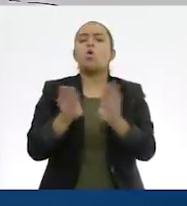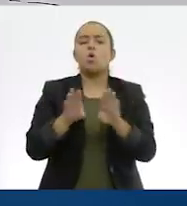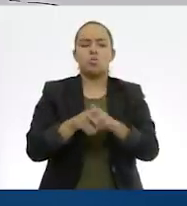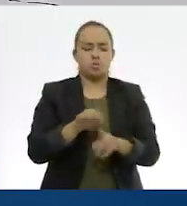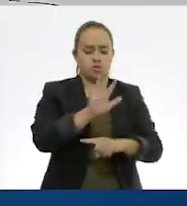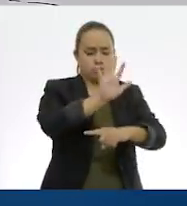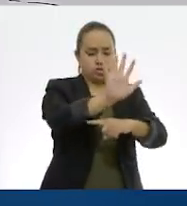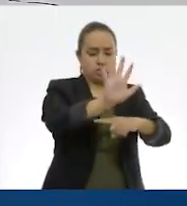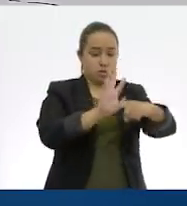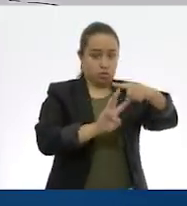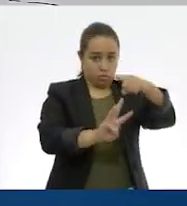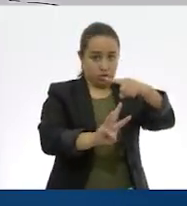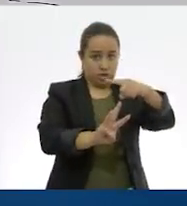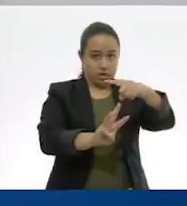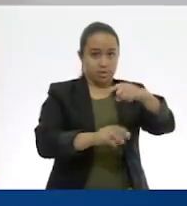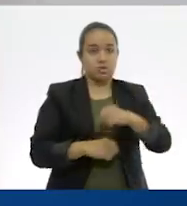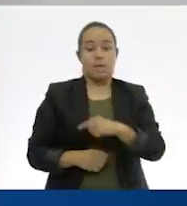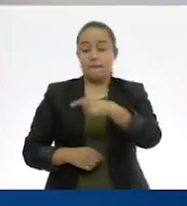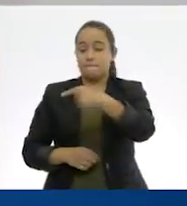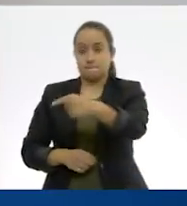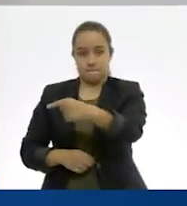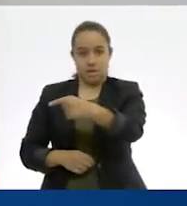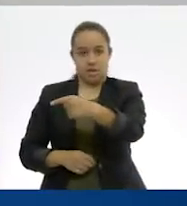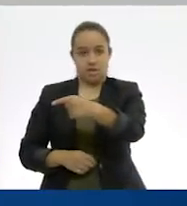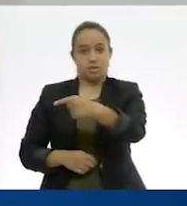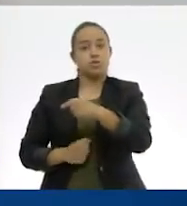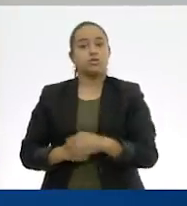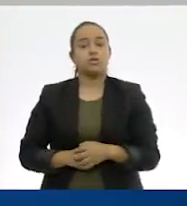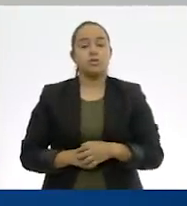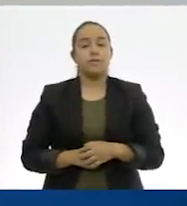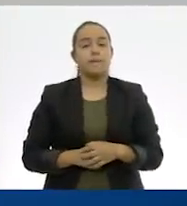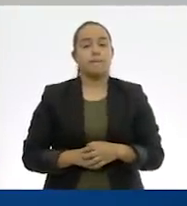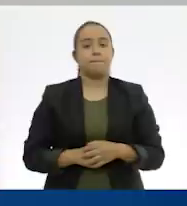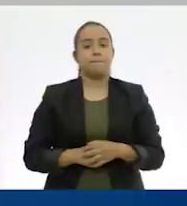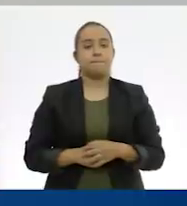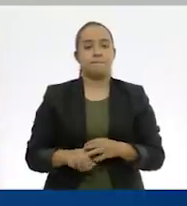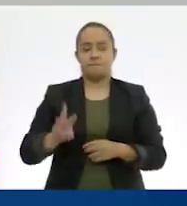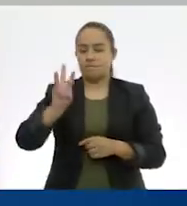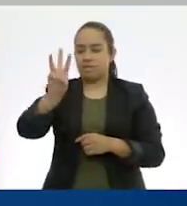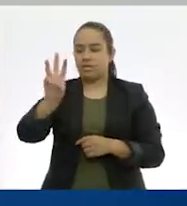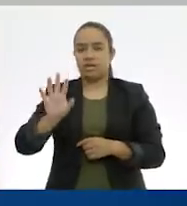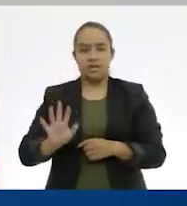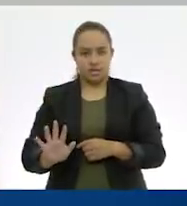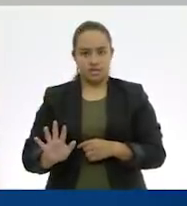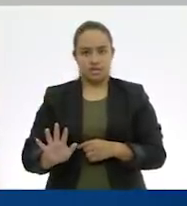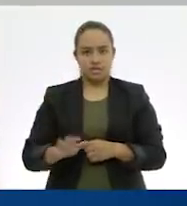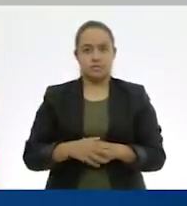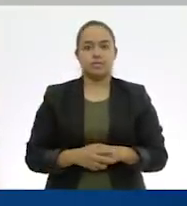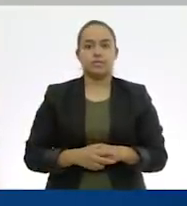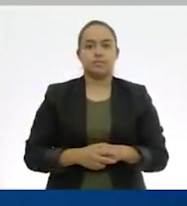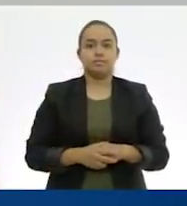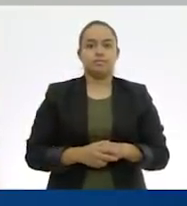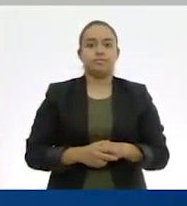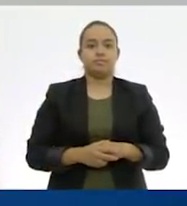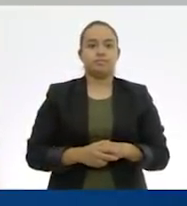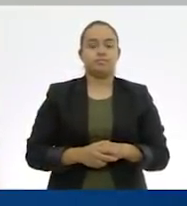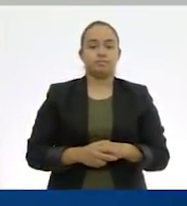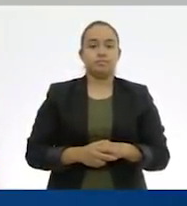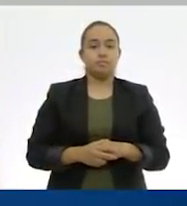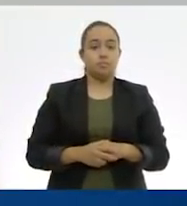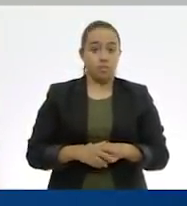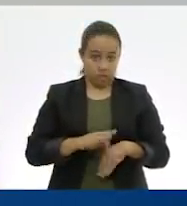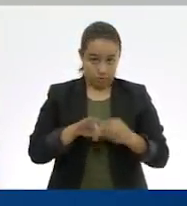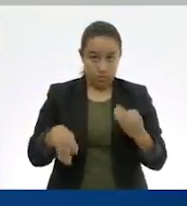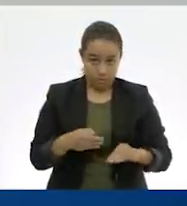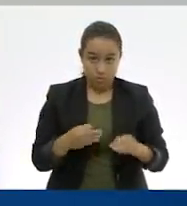cinco tercios menos tres quintos. Entonces,